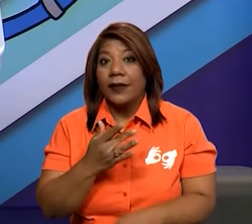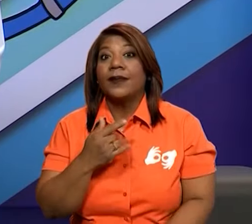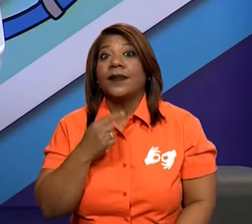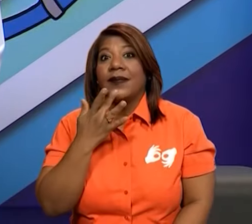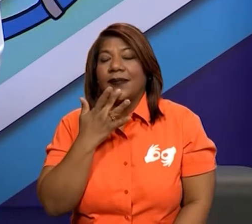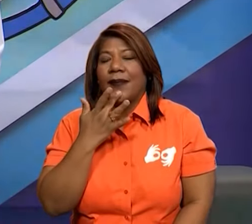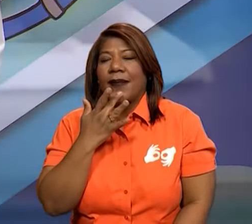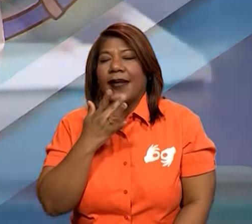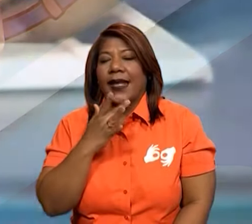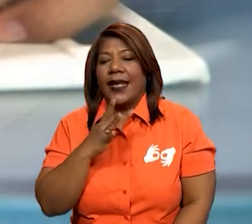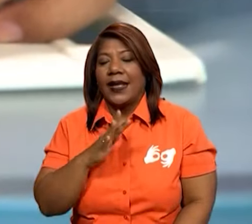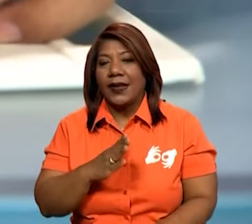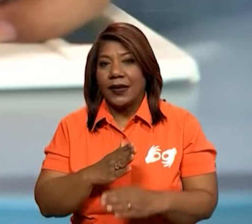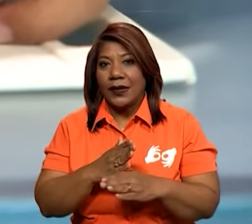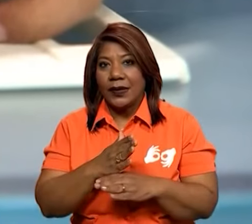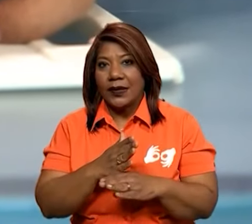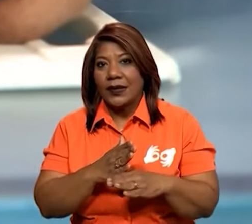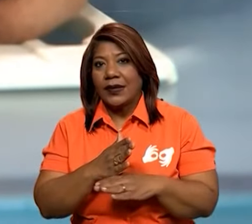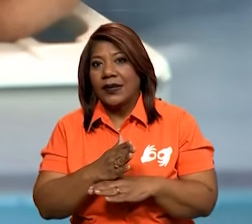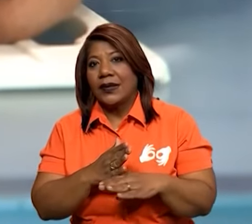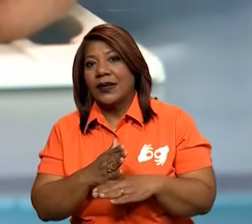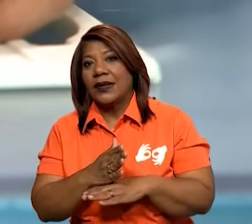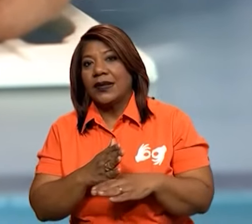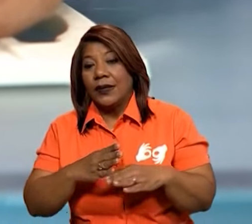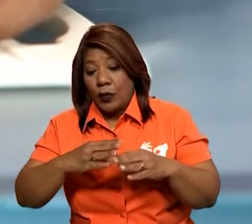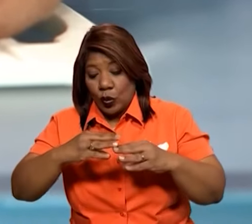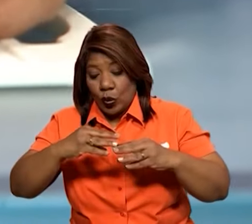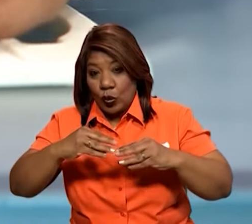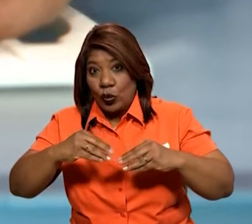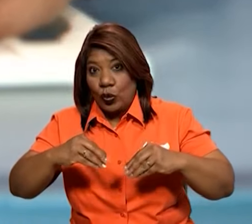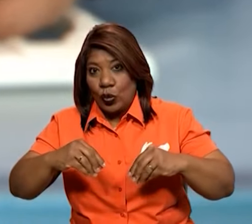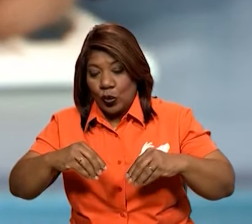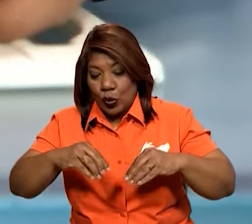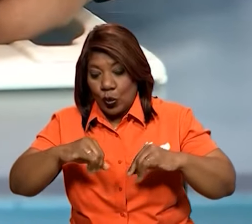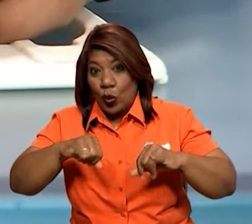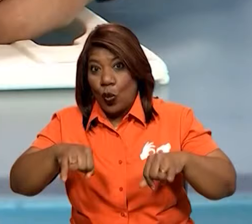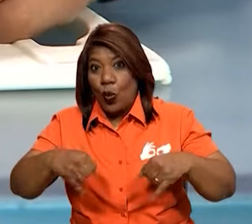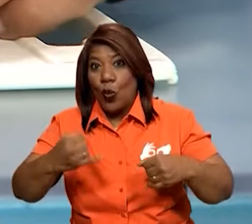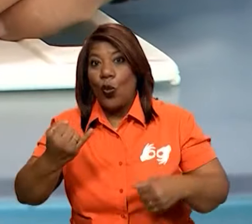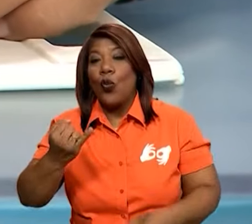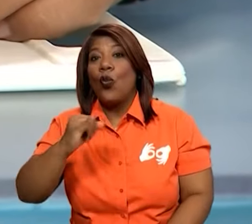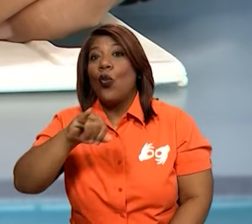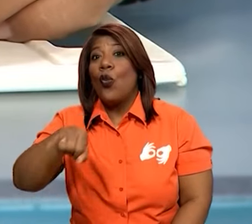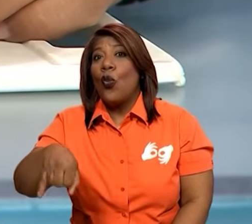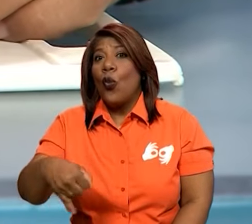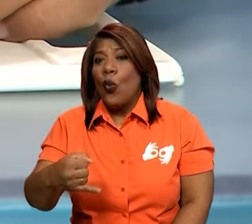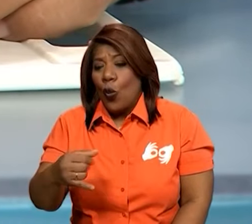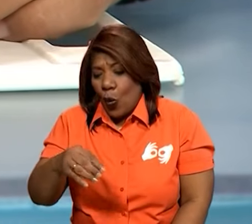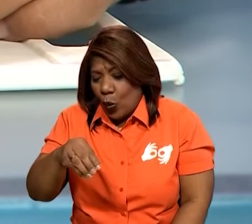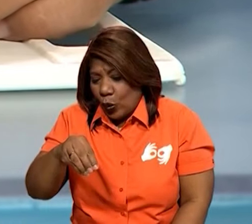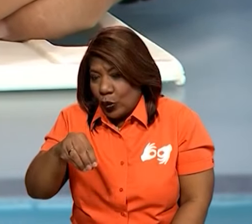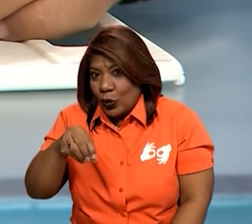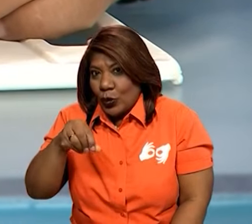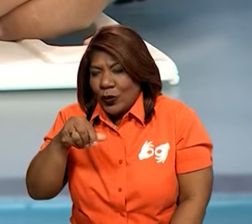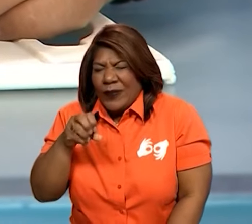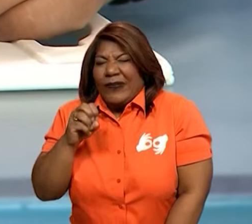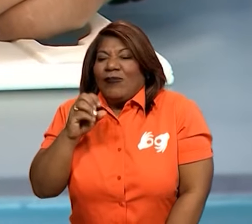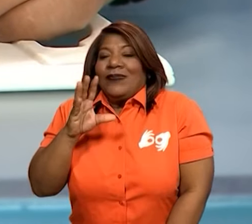Cuando uno abre este limón, hasta va chorreando el jugo. ¡Wow! Mira lo jugoso que se ve este